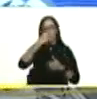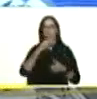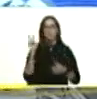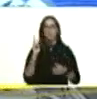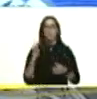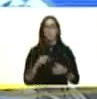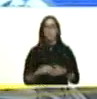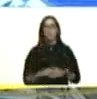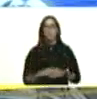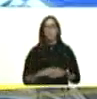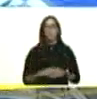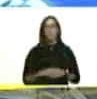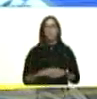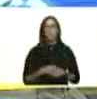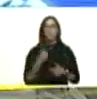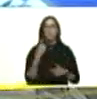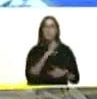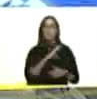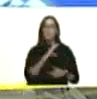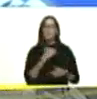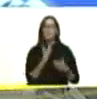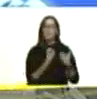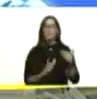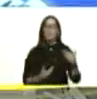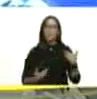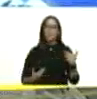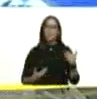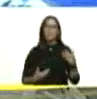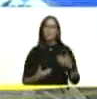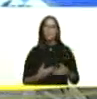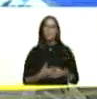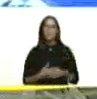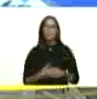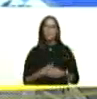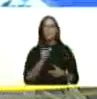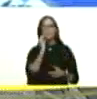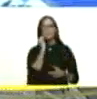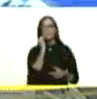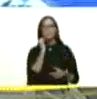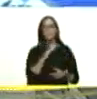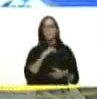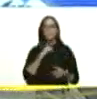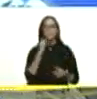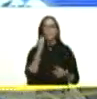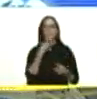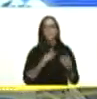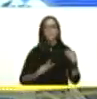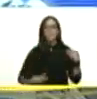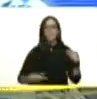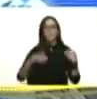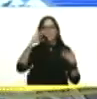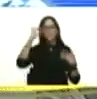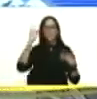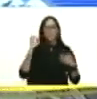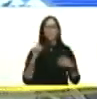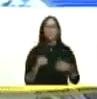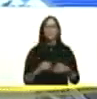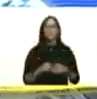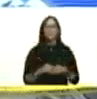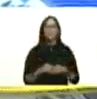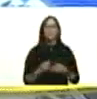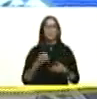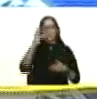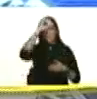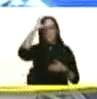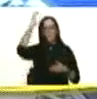una comisión presidencial con la experiencia de nuestra vicepresidenta y además esa capacidad